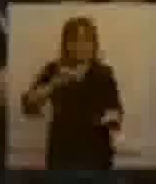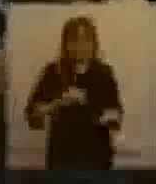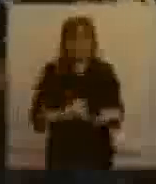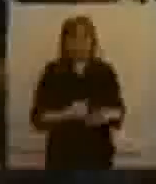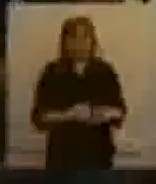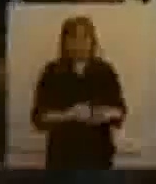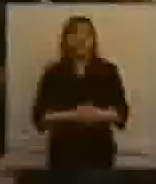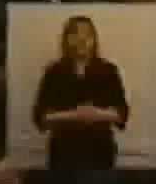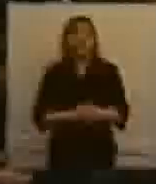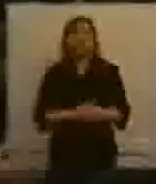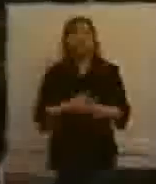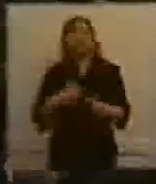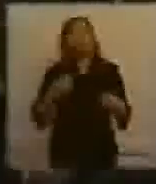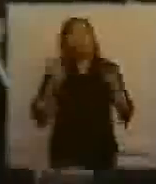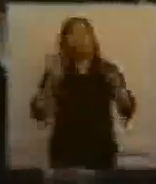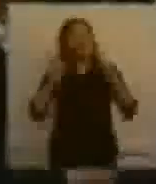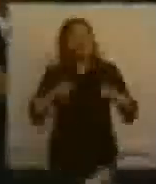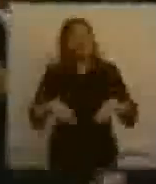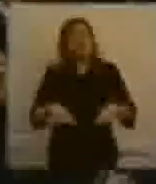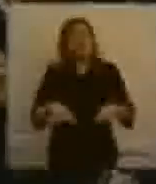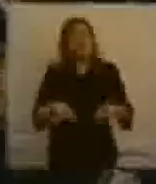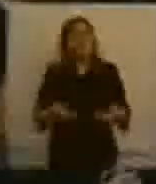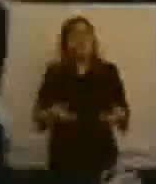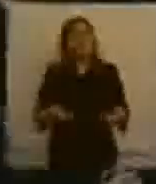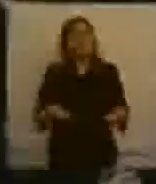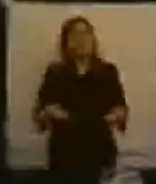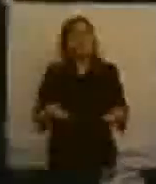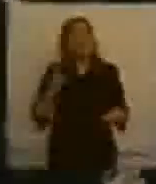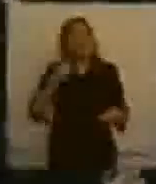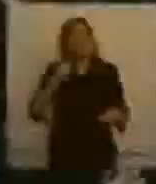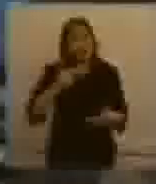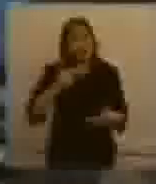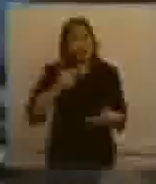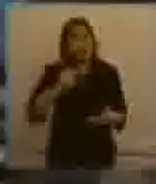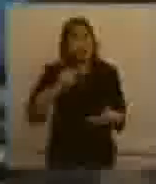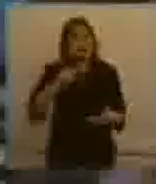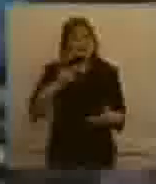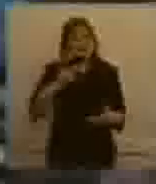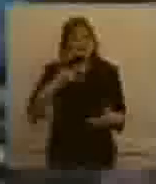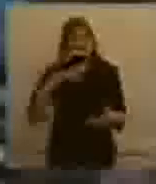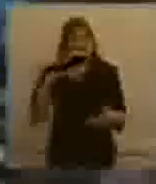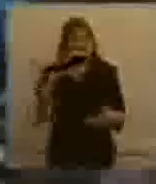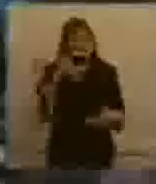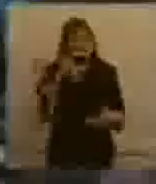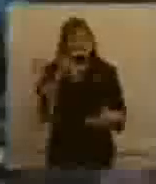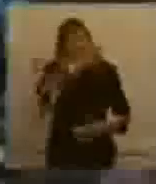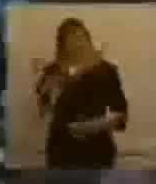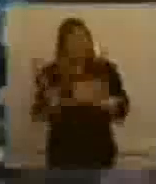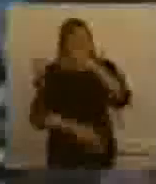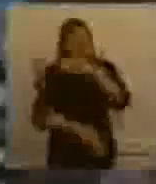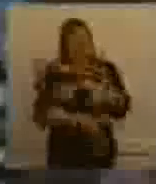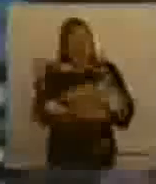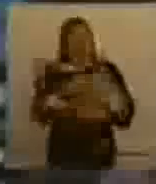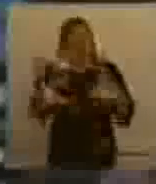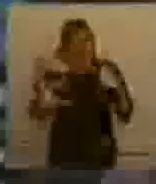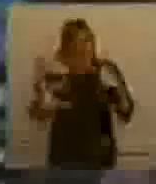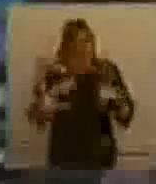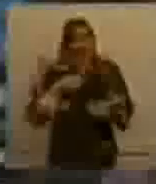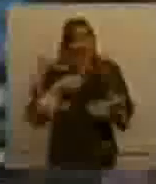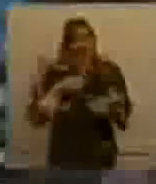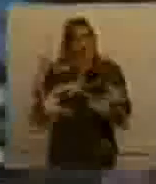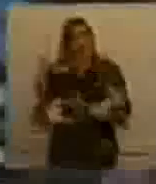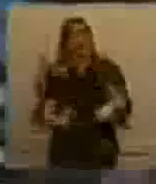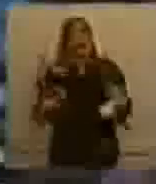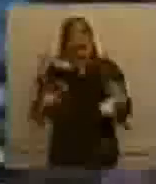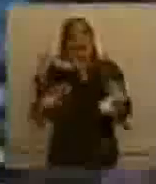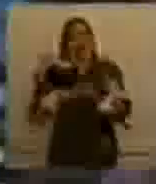Y también la asignación universal por discapacidad. También se va a